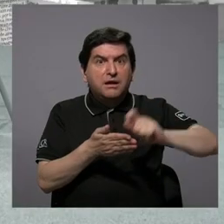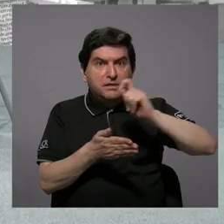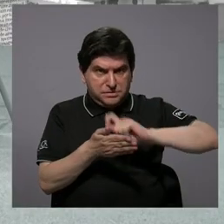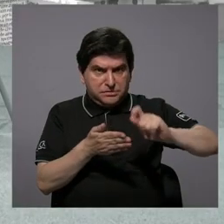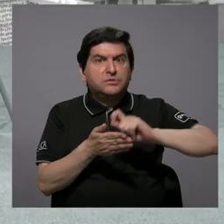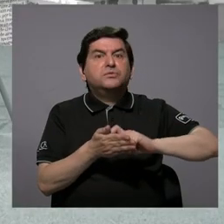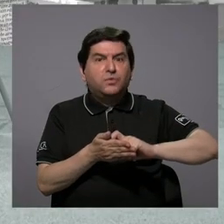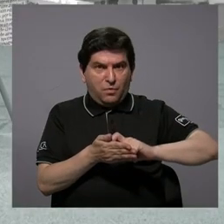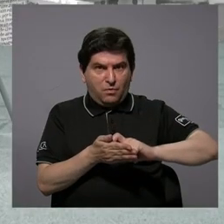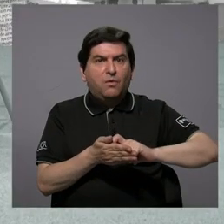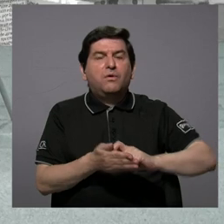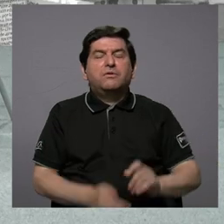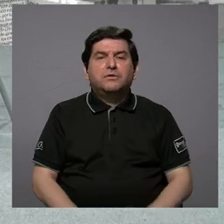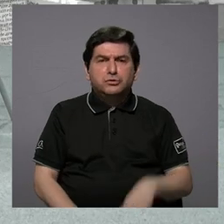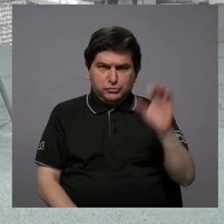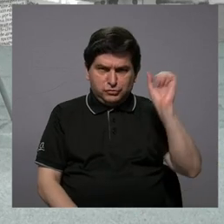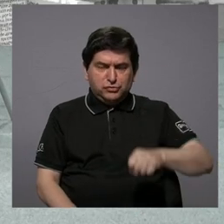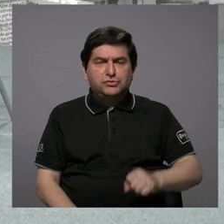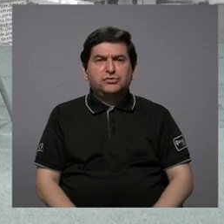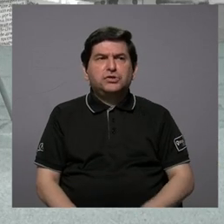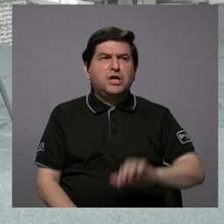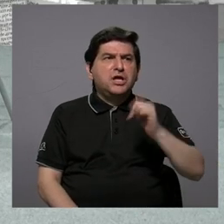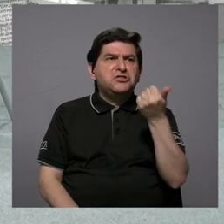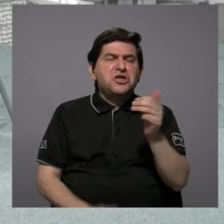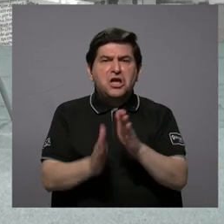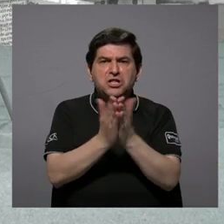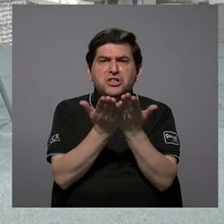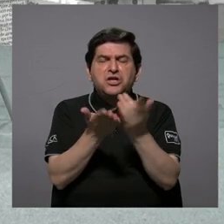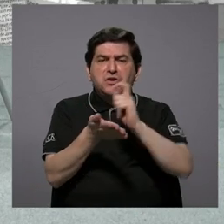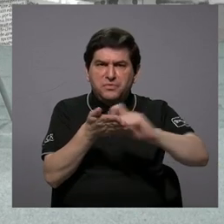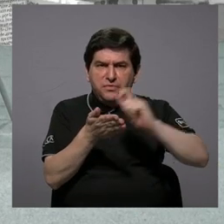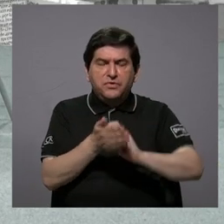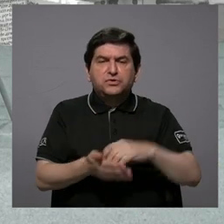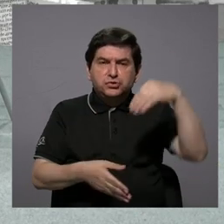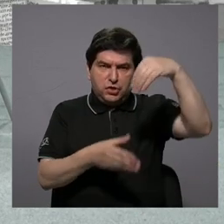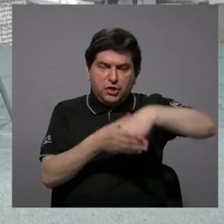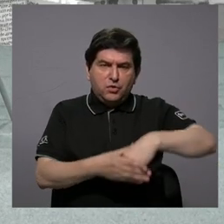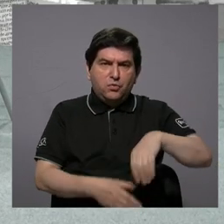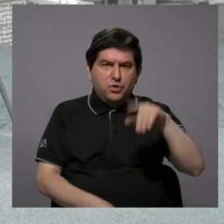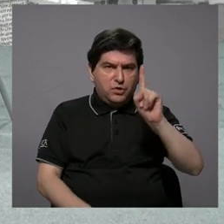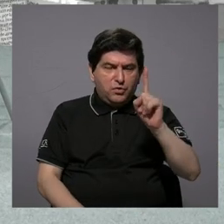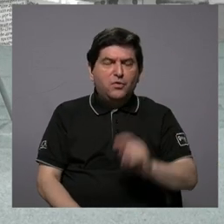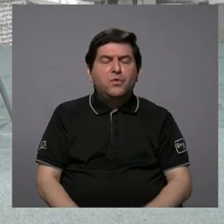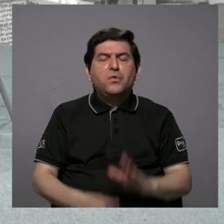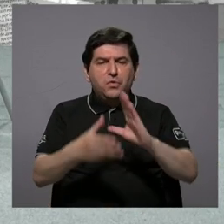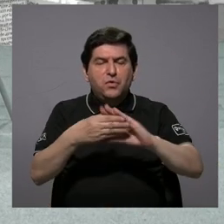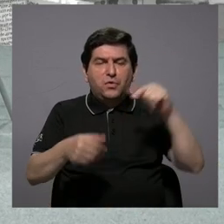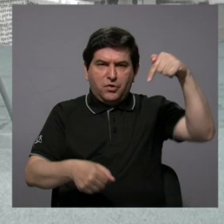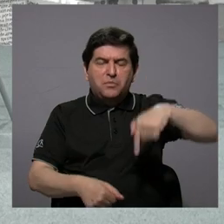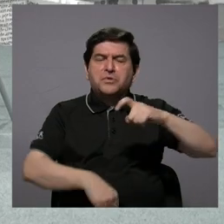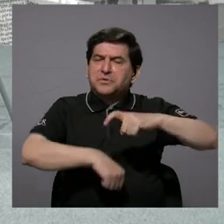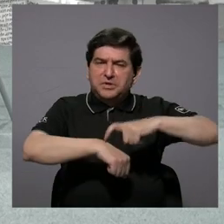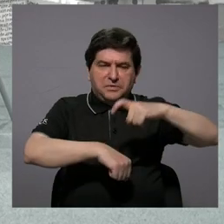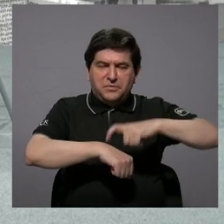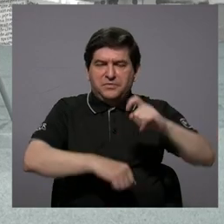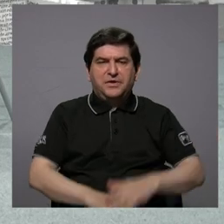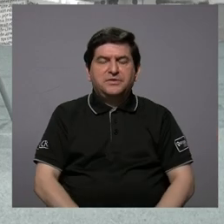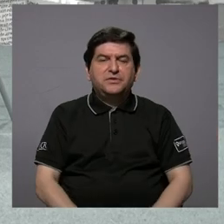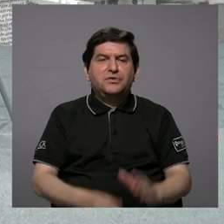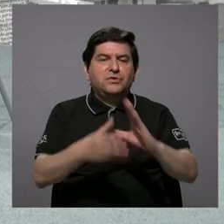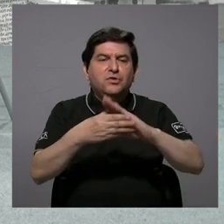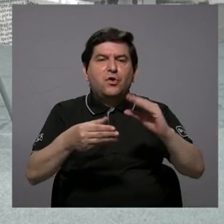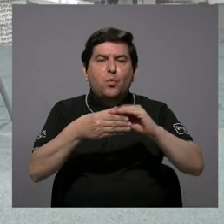Él era escritor. Él escribió unos diez libros en cuenta este que podemos comentar hoy en algún momento de